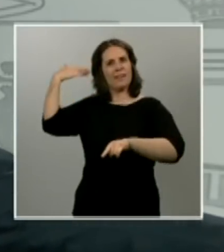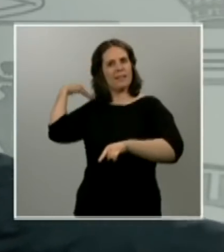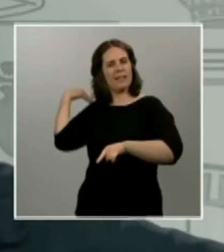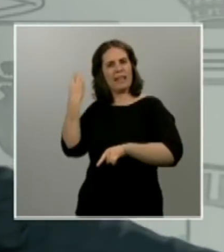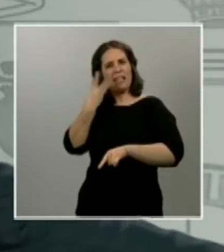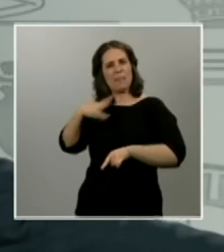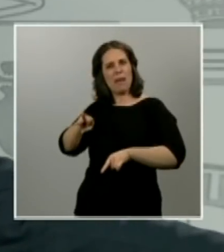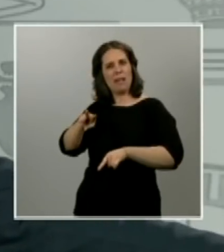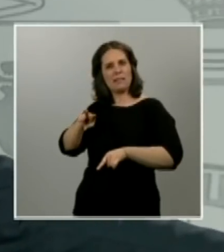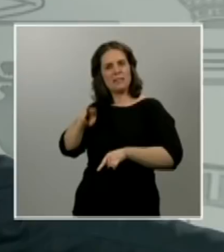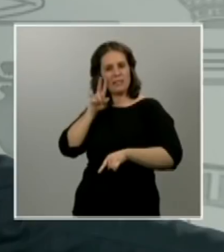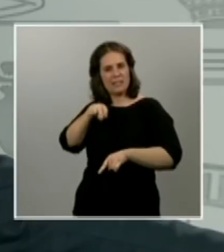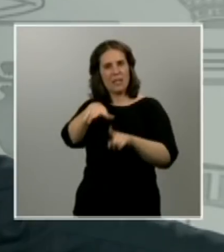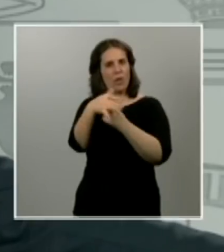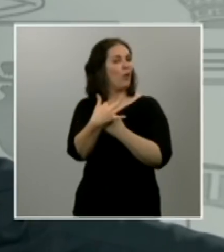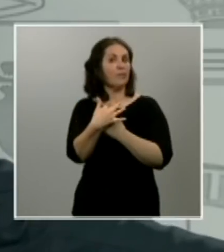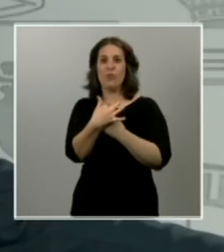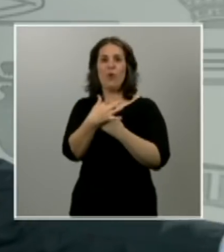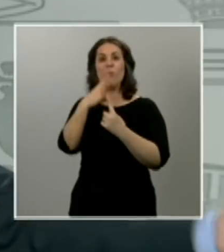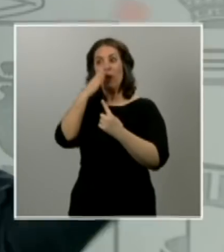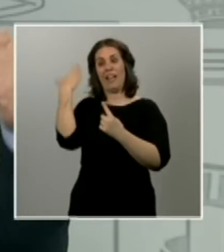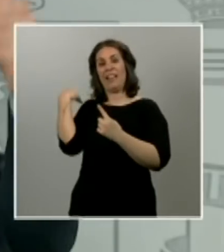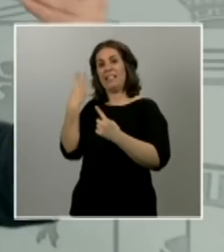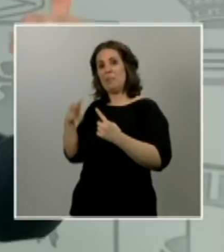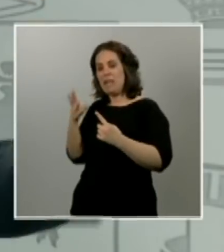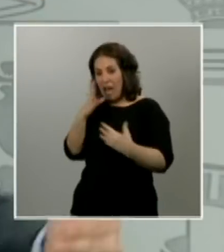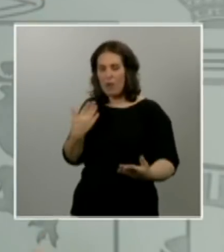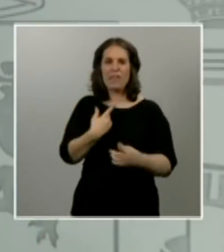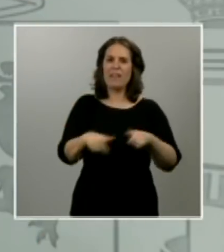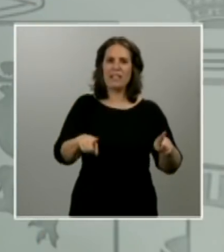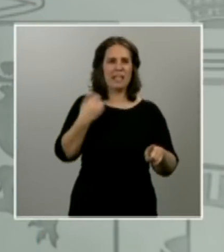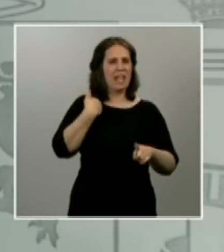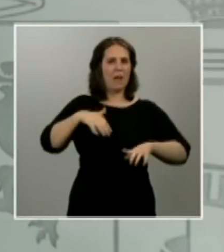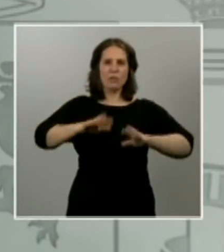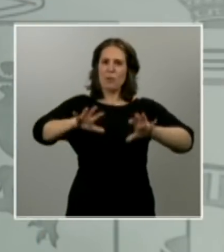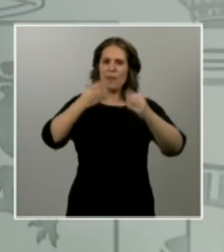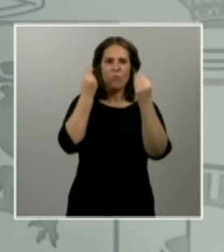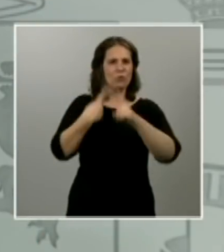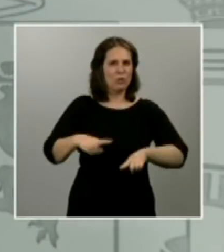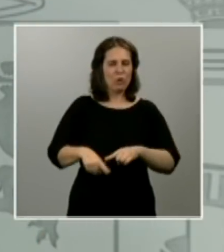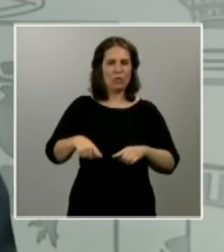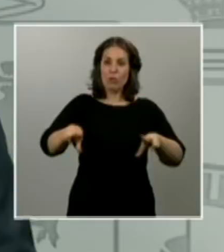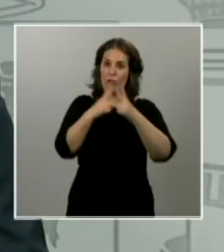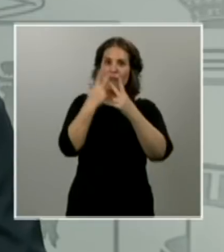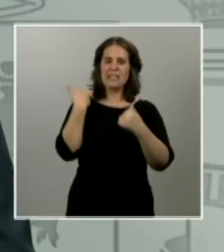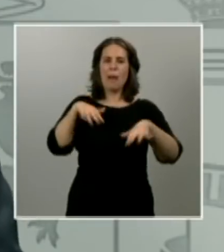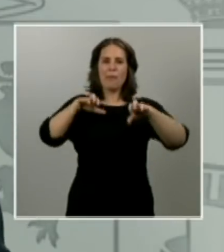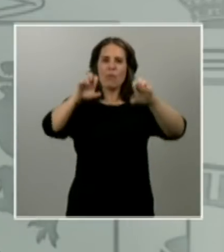porque nosotros mismos como sociedad también estamos aprendiendo cómo reaccionar individual y colectivamente frente al virus por tanto